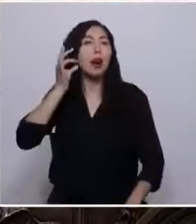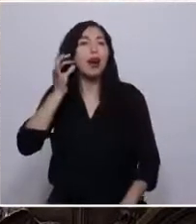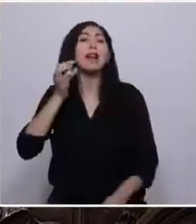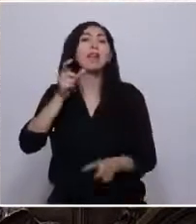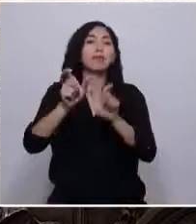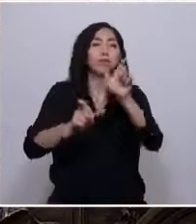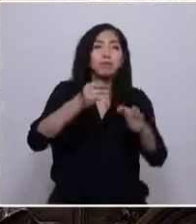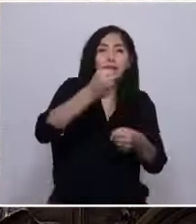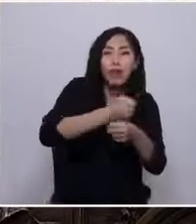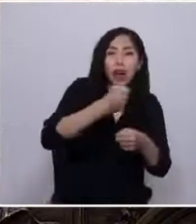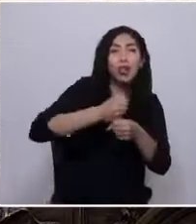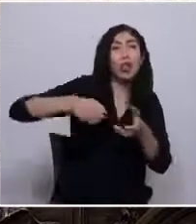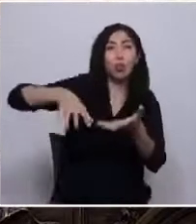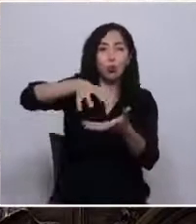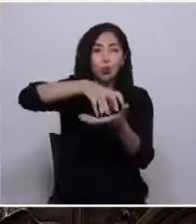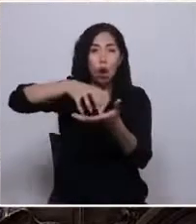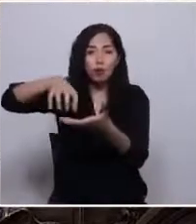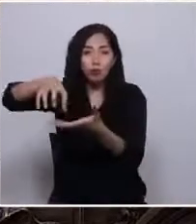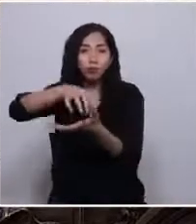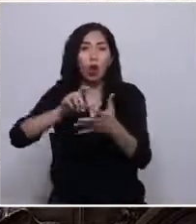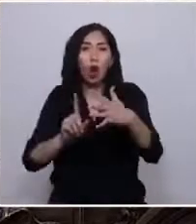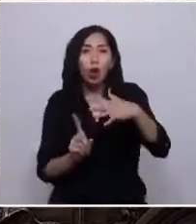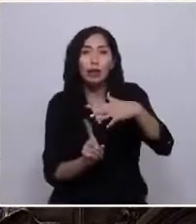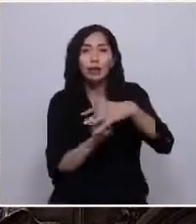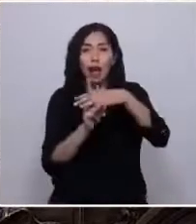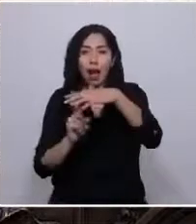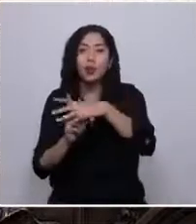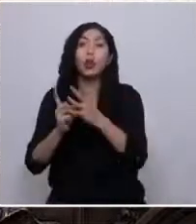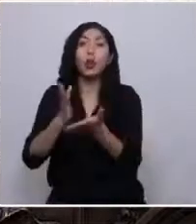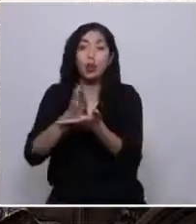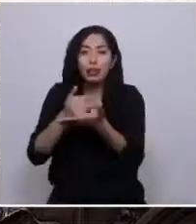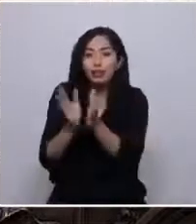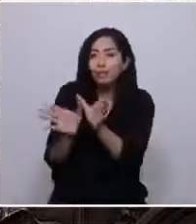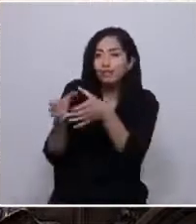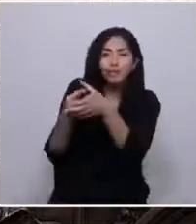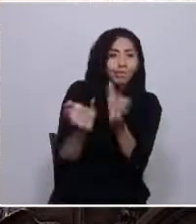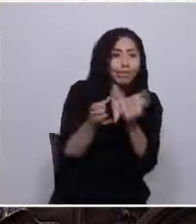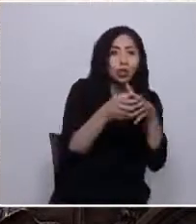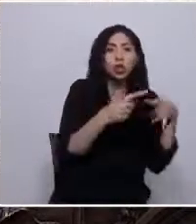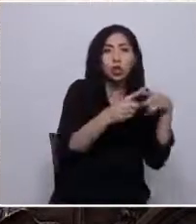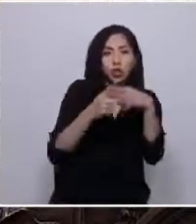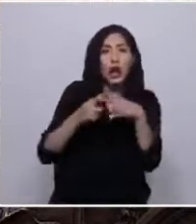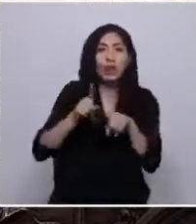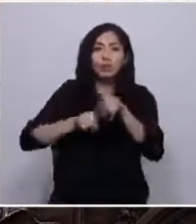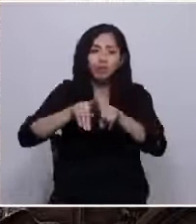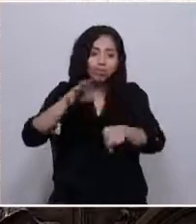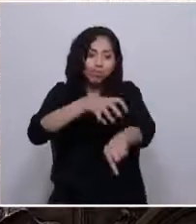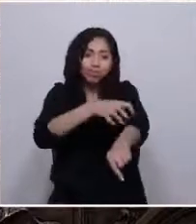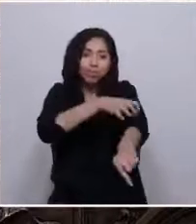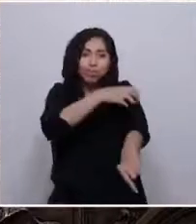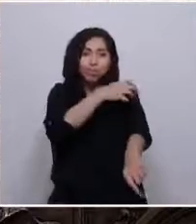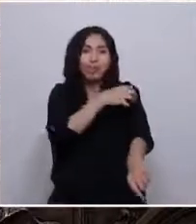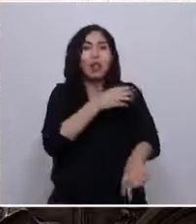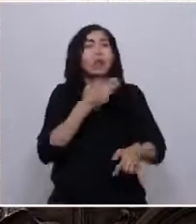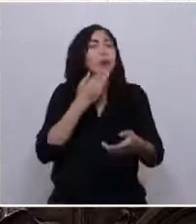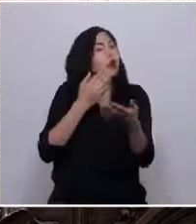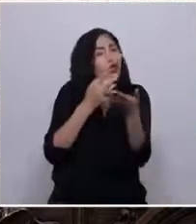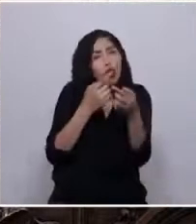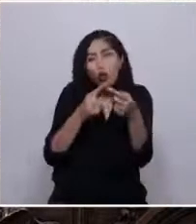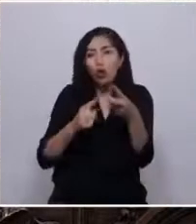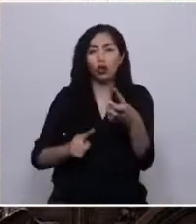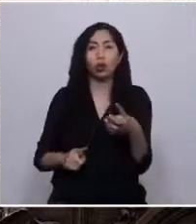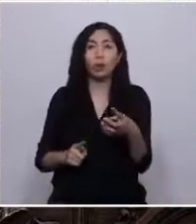pueblos originarios, organizaciones sociales de los territorios, entre tantos otros. Pero quisiera subrayar el carácter